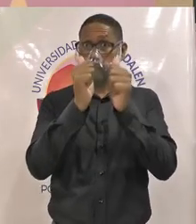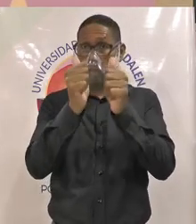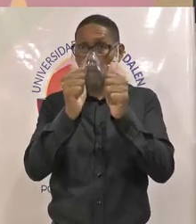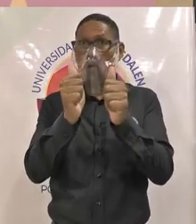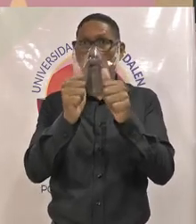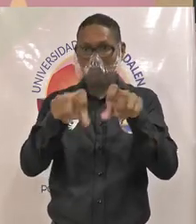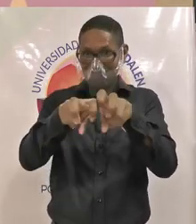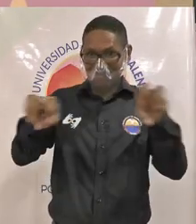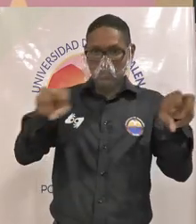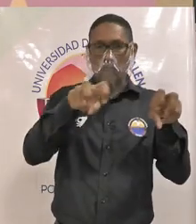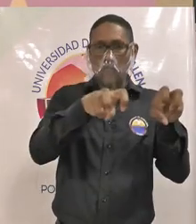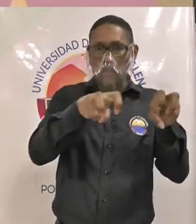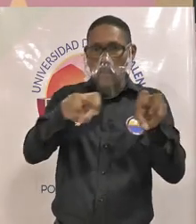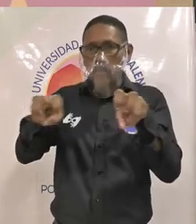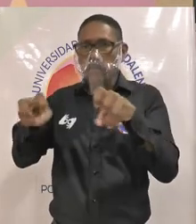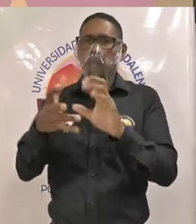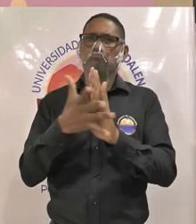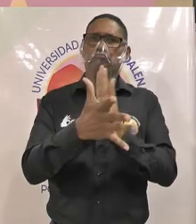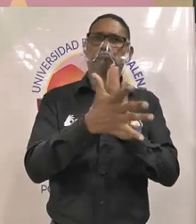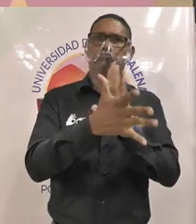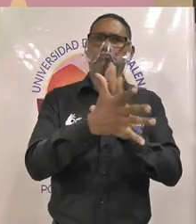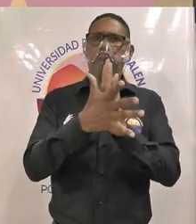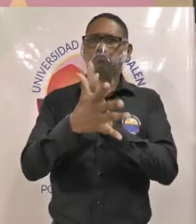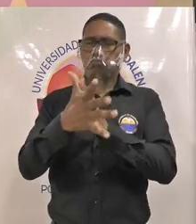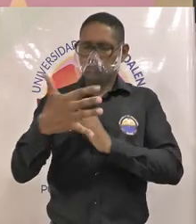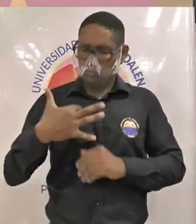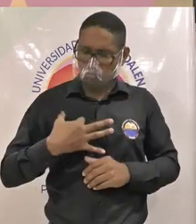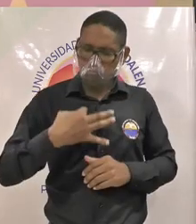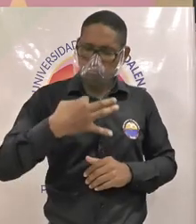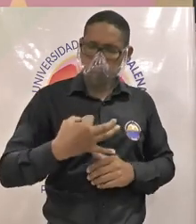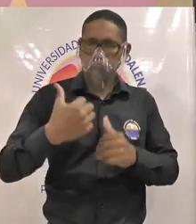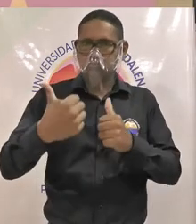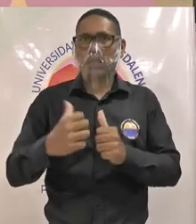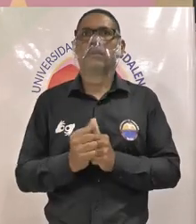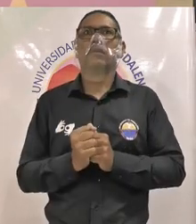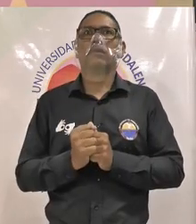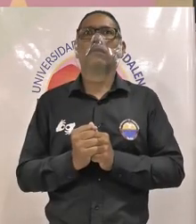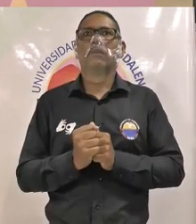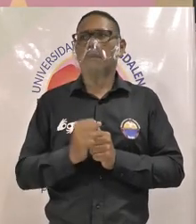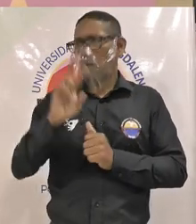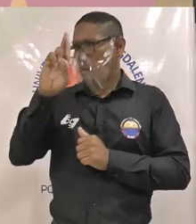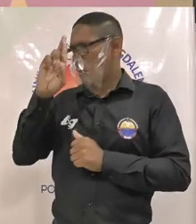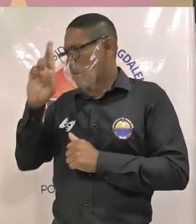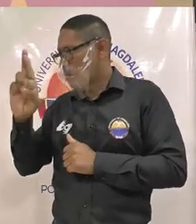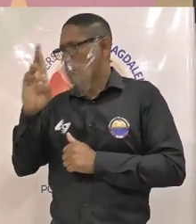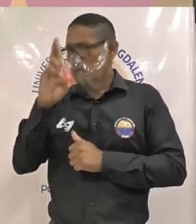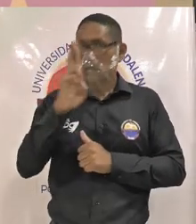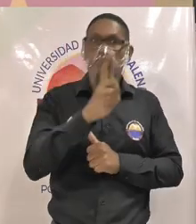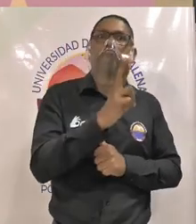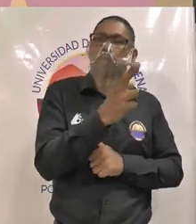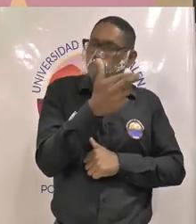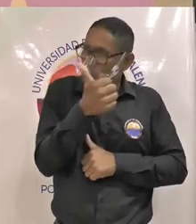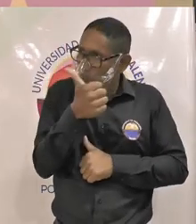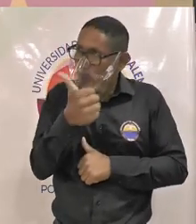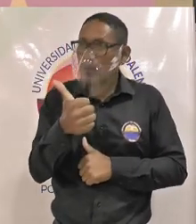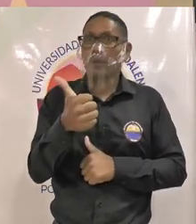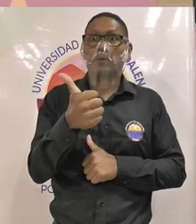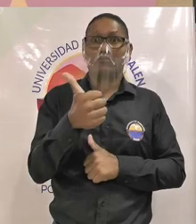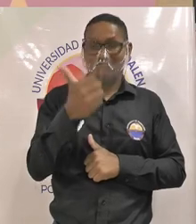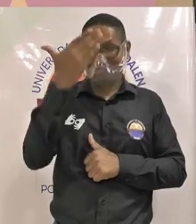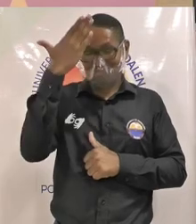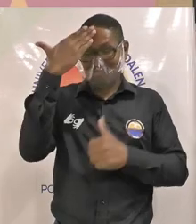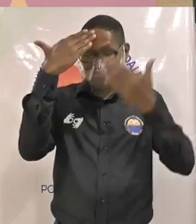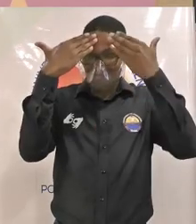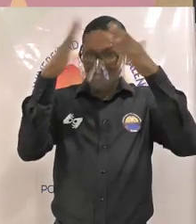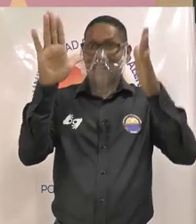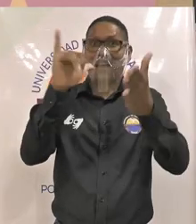han conducido esta deliberación en medio del sano respeto premio a la democracia desde el